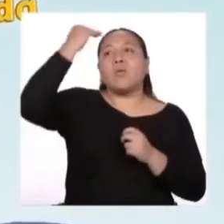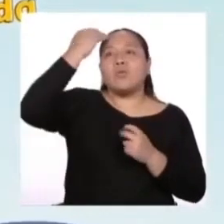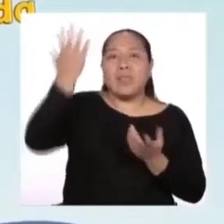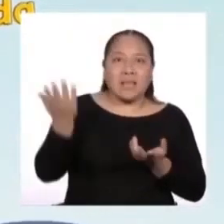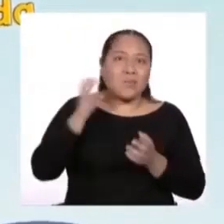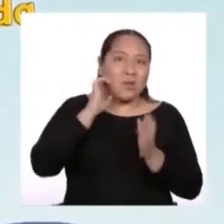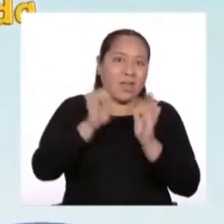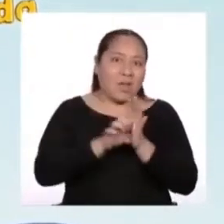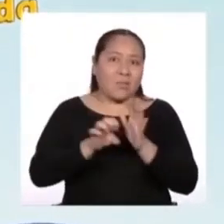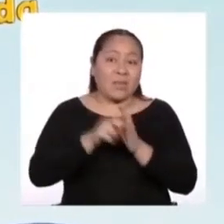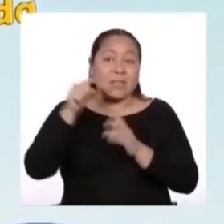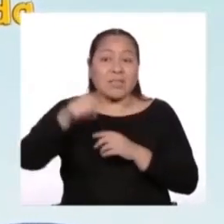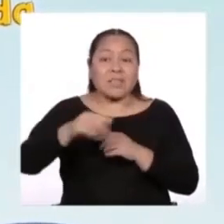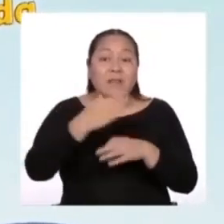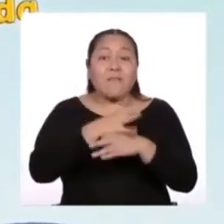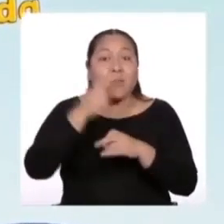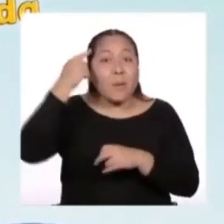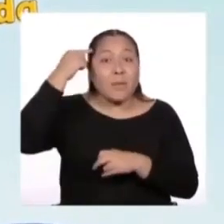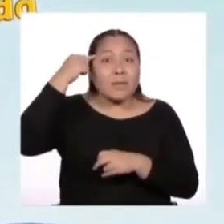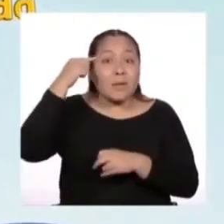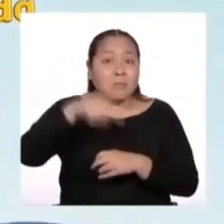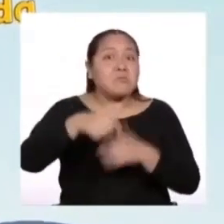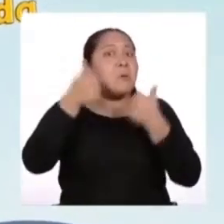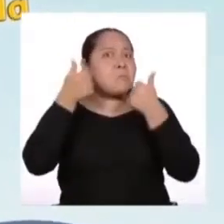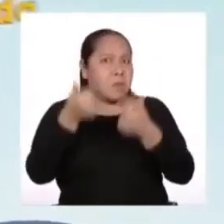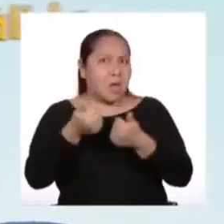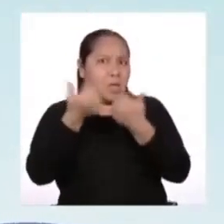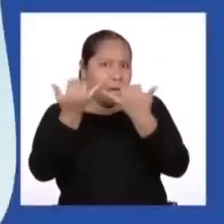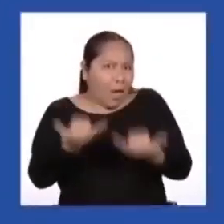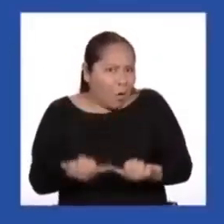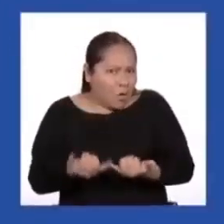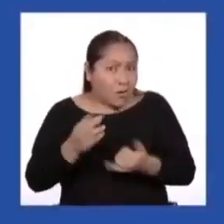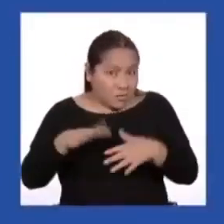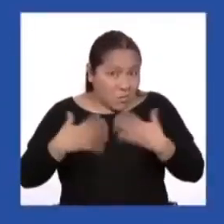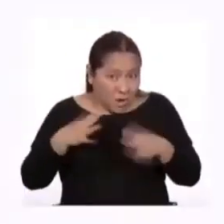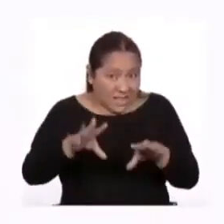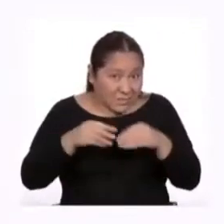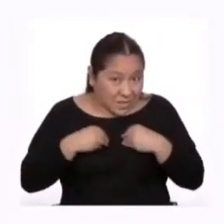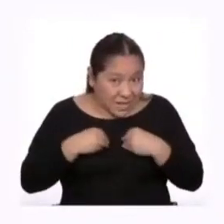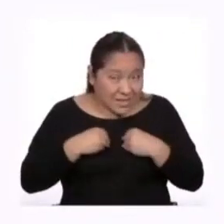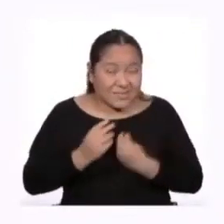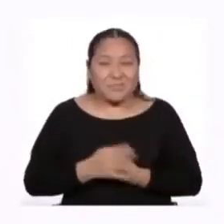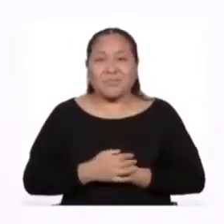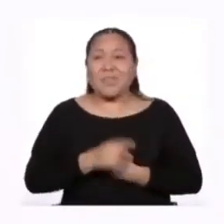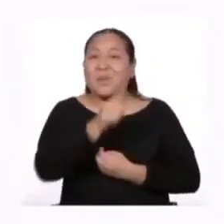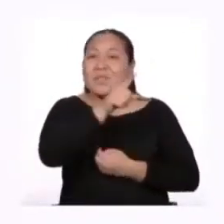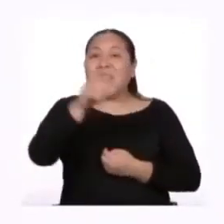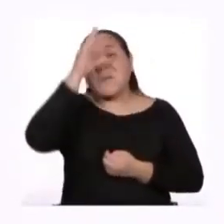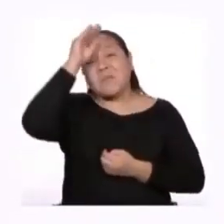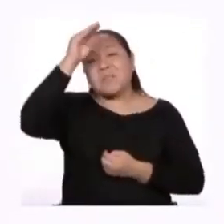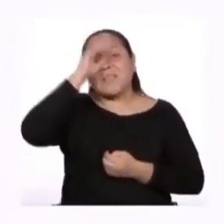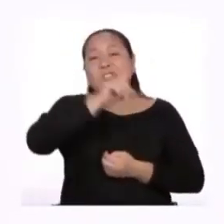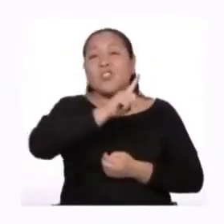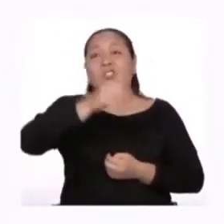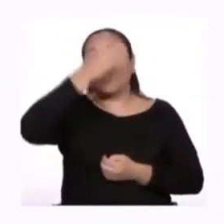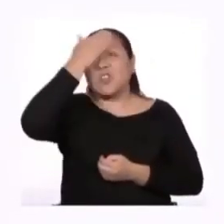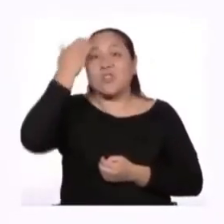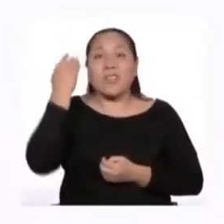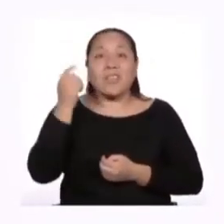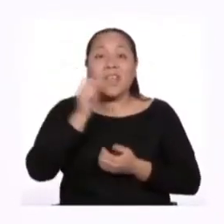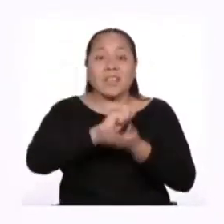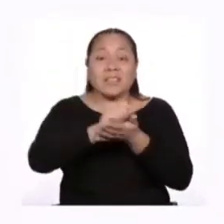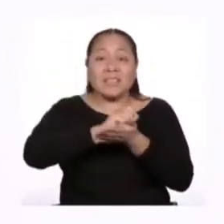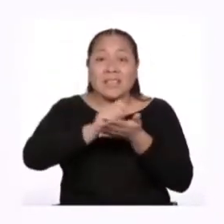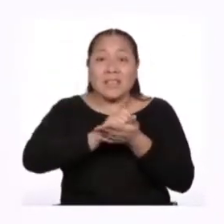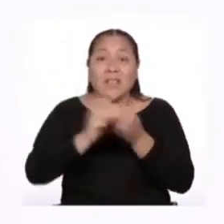Y si esta manera de pensar sería válida en la actualidad. Y ustedes chicos en casa, no olviden guardar el